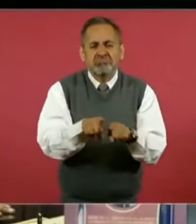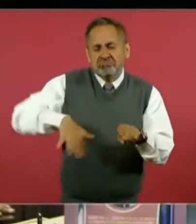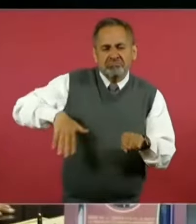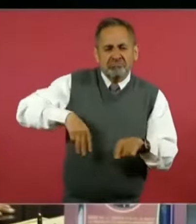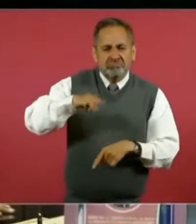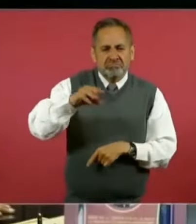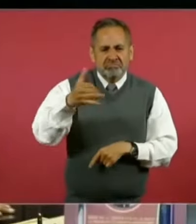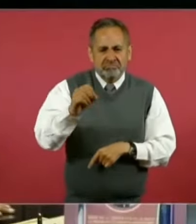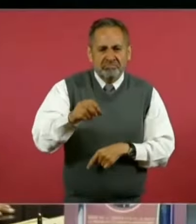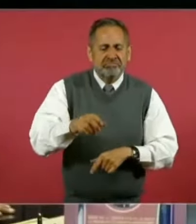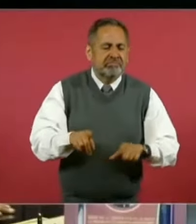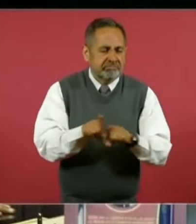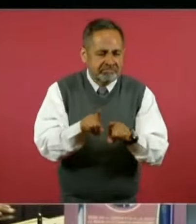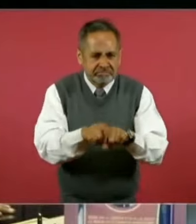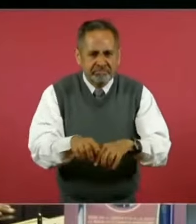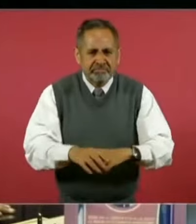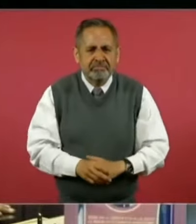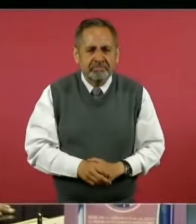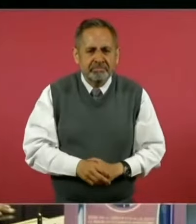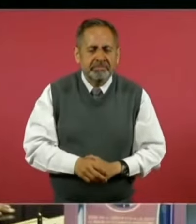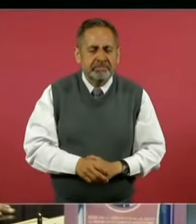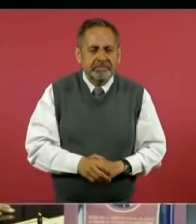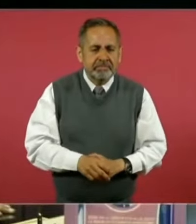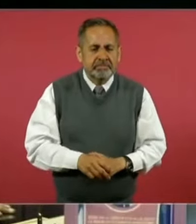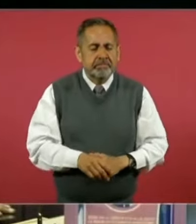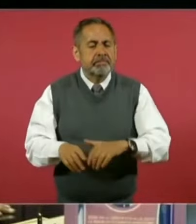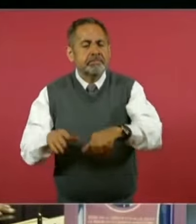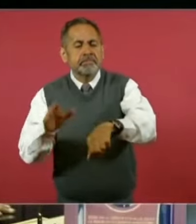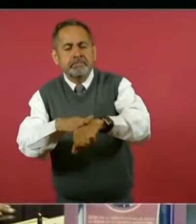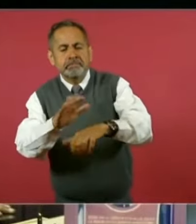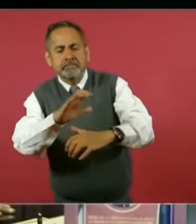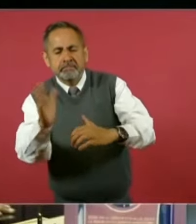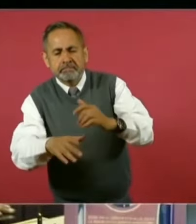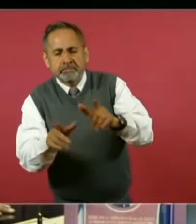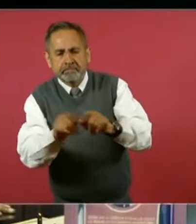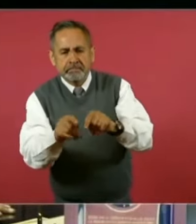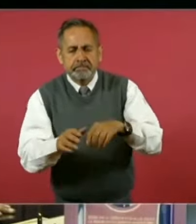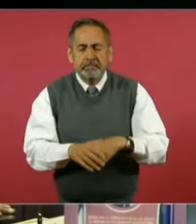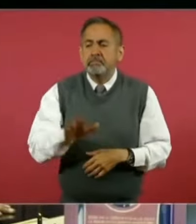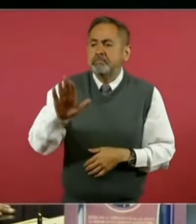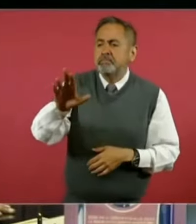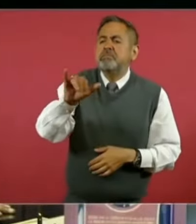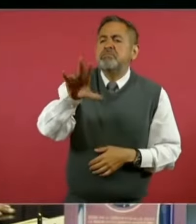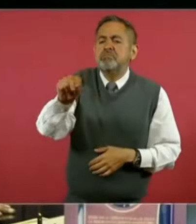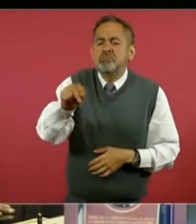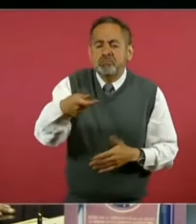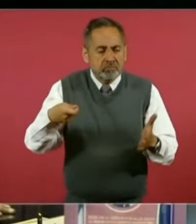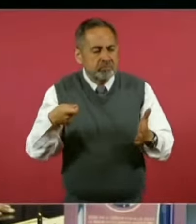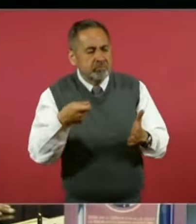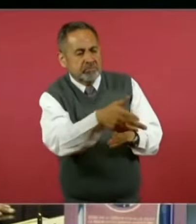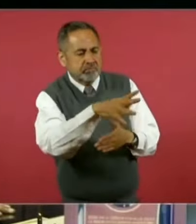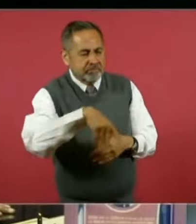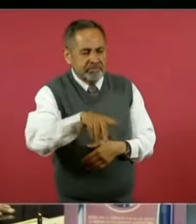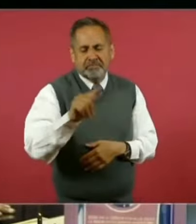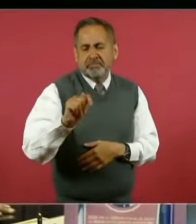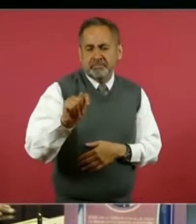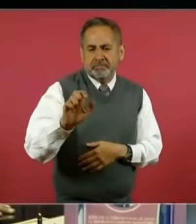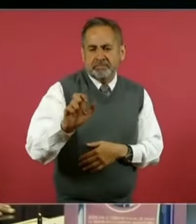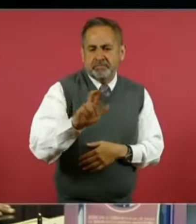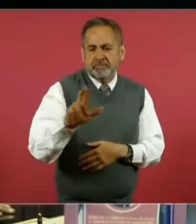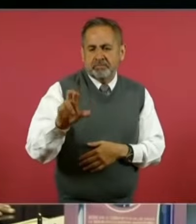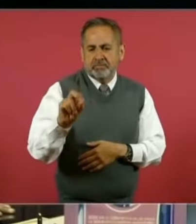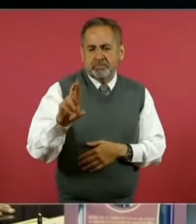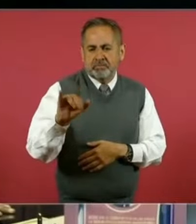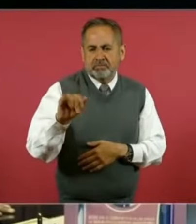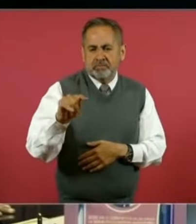pregunto al orador si están dispuestos o no a tipificar todas estas acciones del crimen